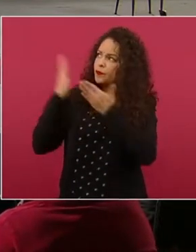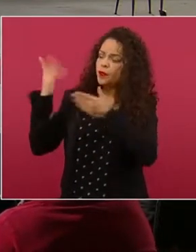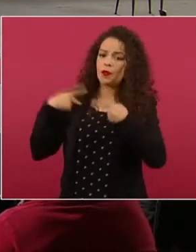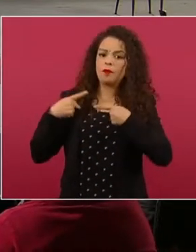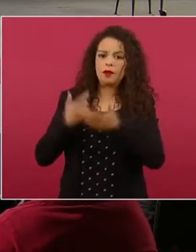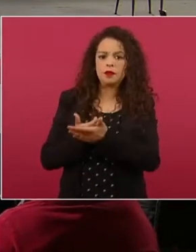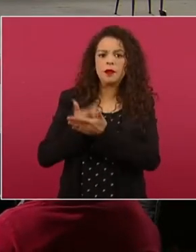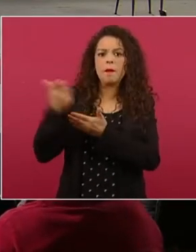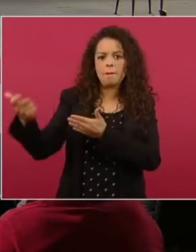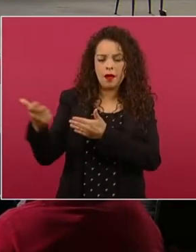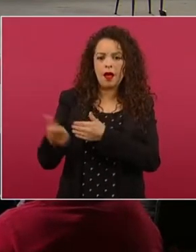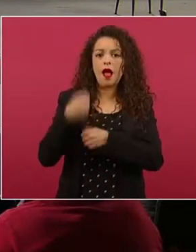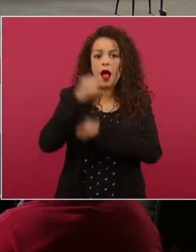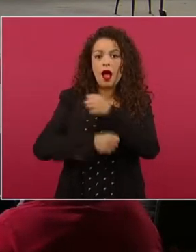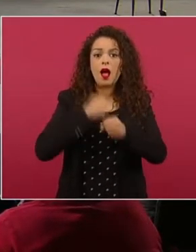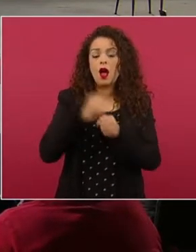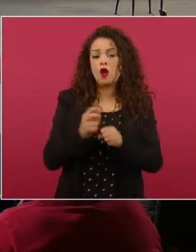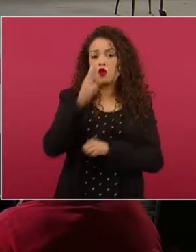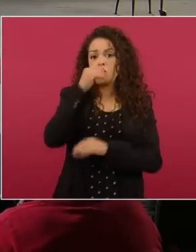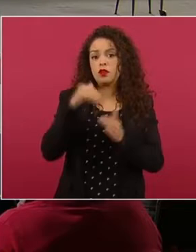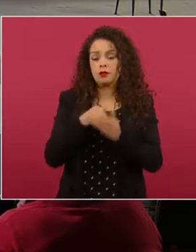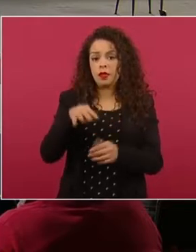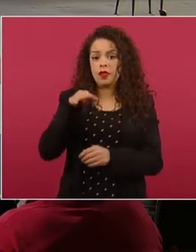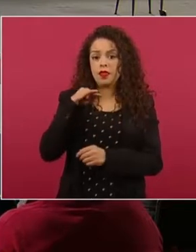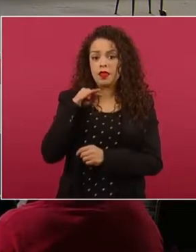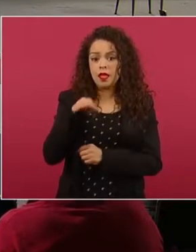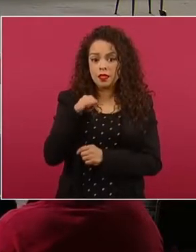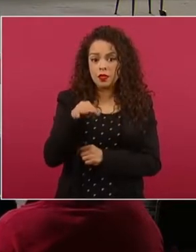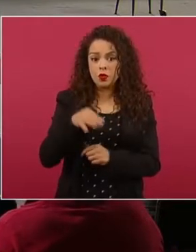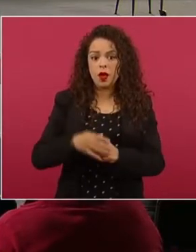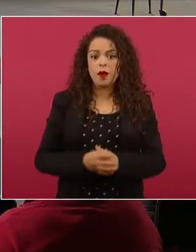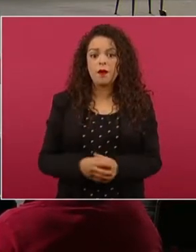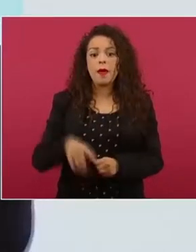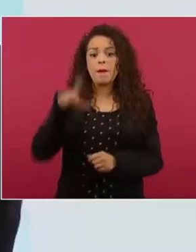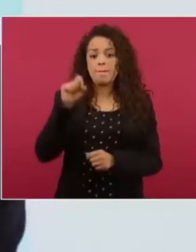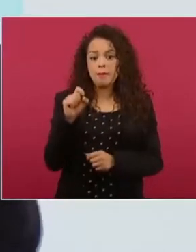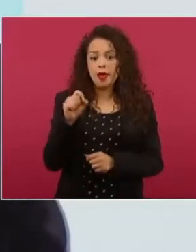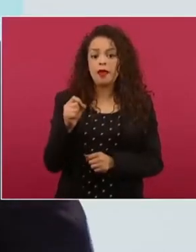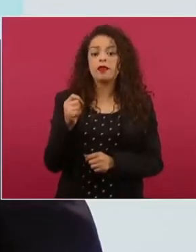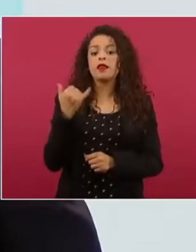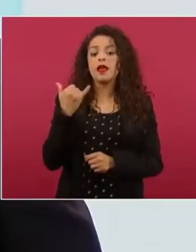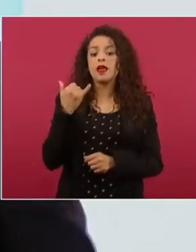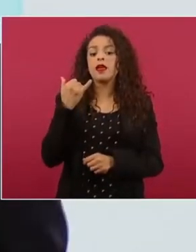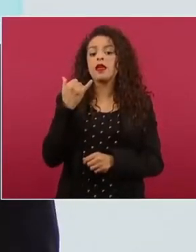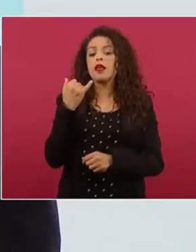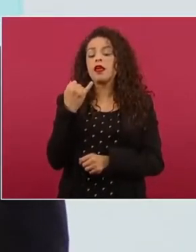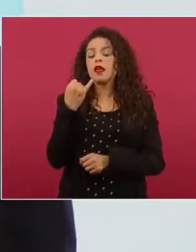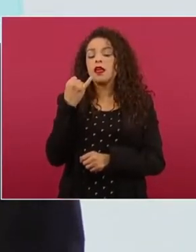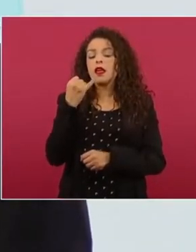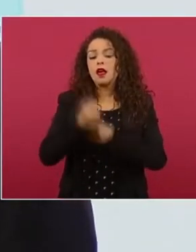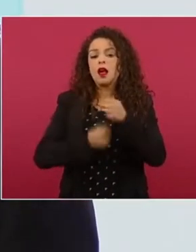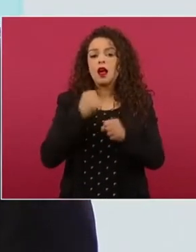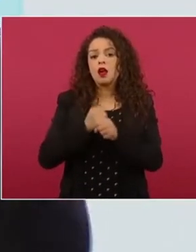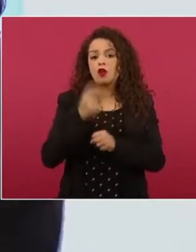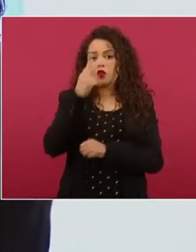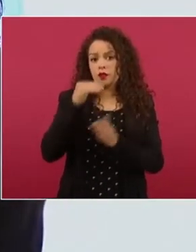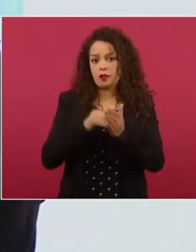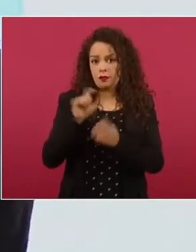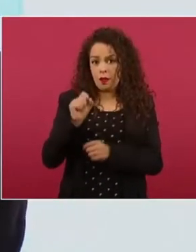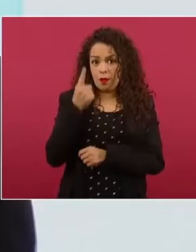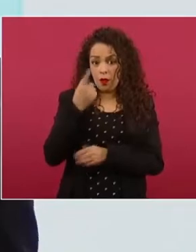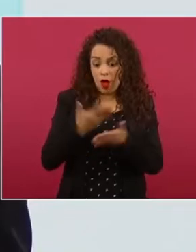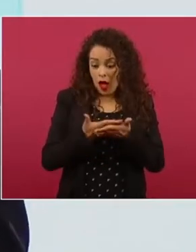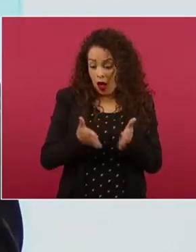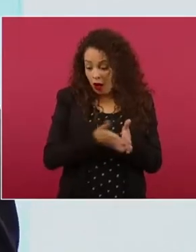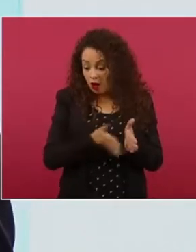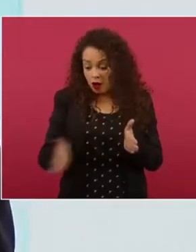diecinueve, durante dos mil veinte, veintiuno y lo que va de dos mil veintidós. Así